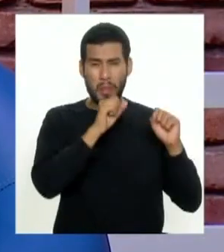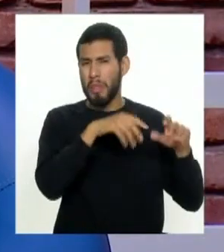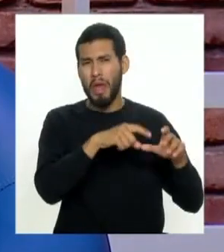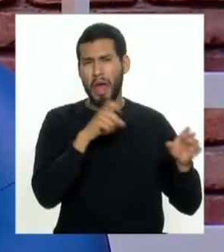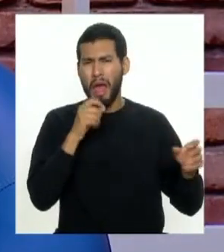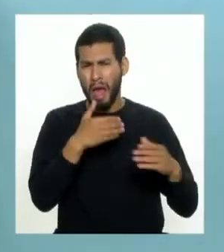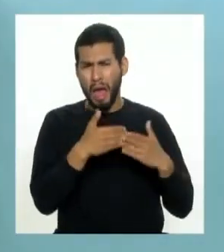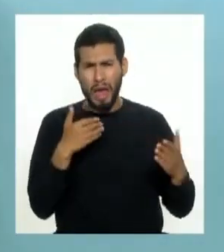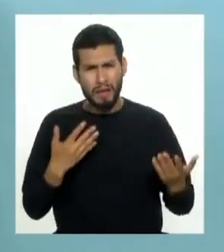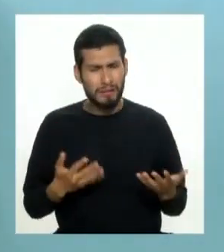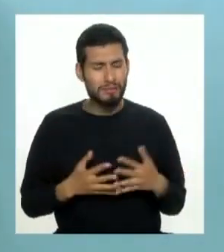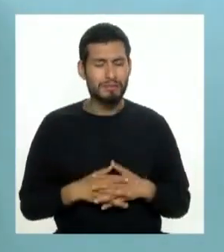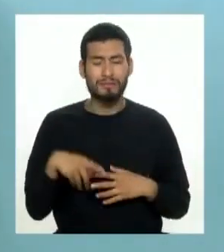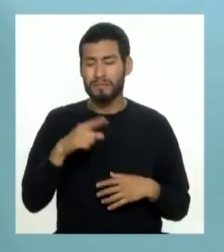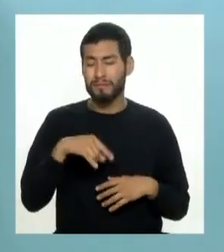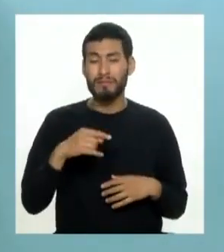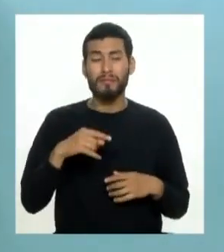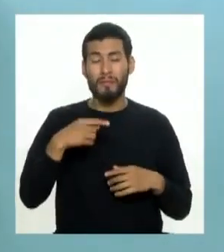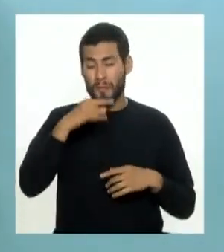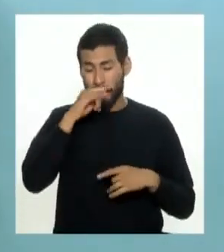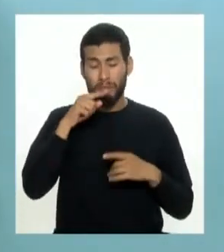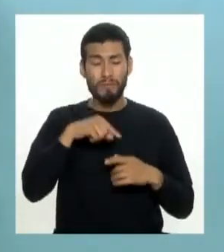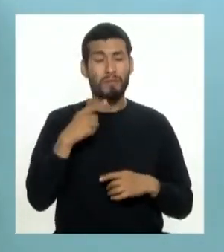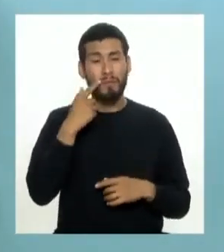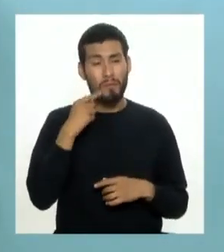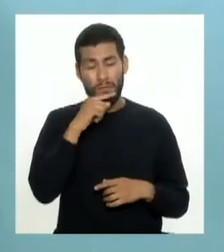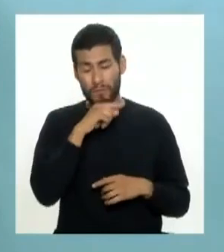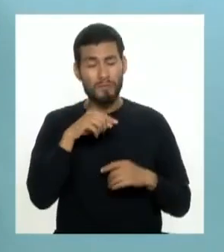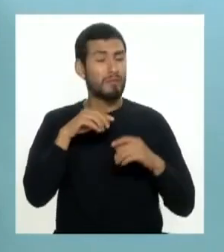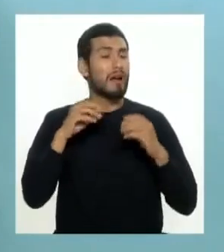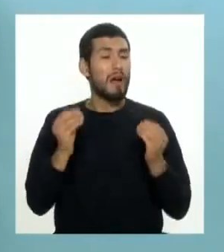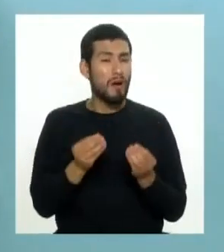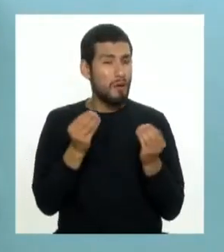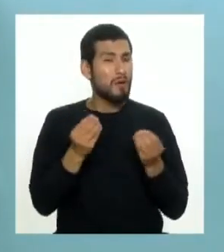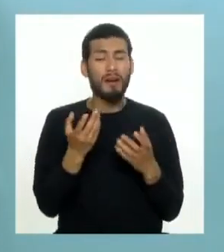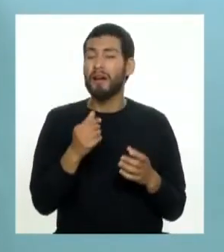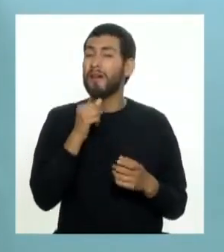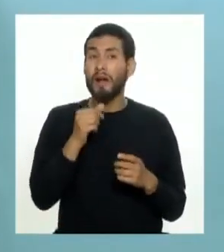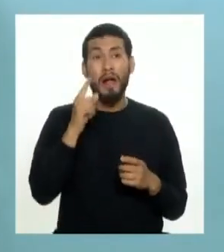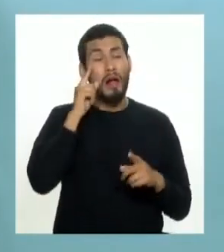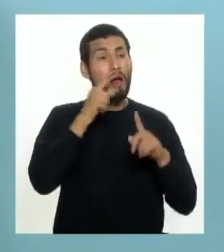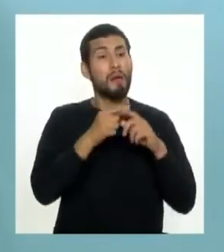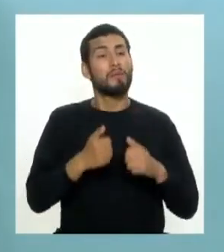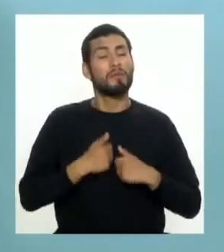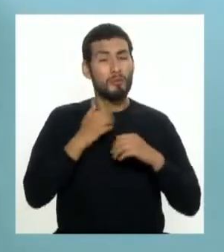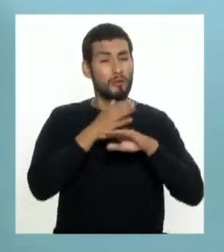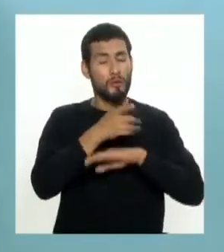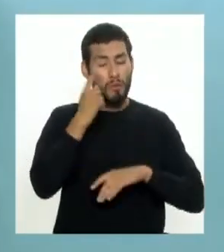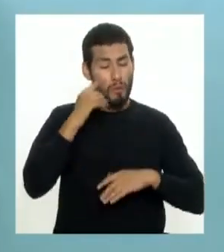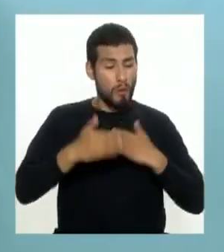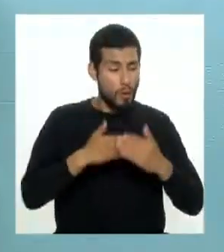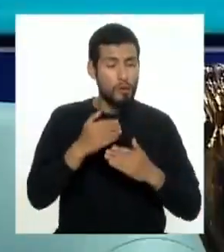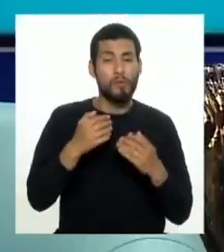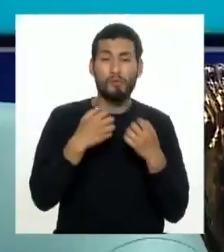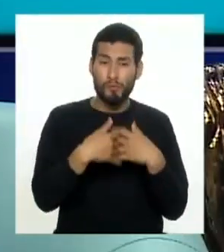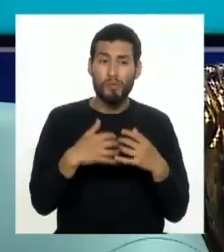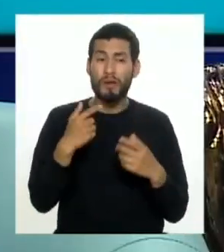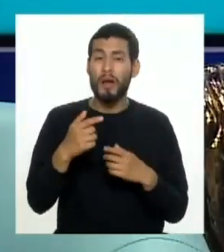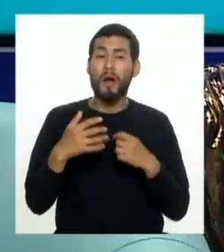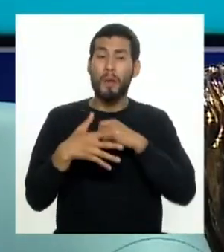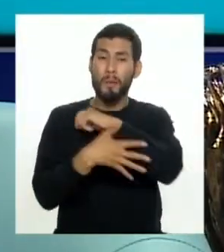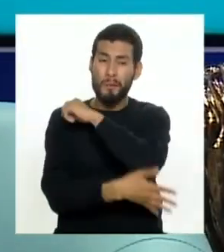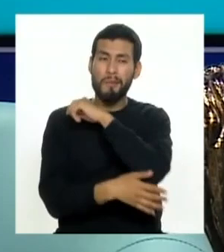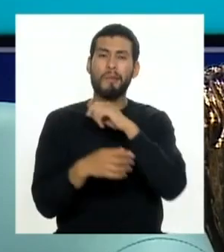estas personas estos niños niñas adolescentes no llegan a tener un proyecto de vida que les permita ser personas productivas y por lo tanto el ciclo de la